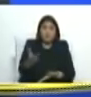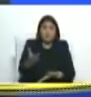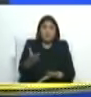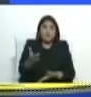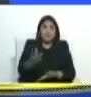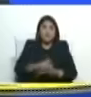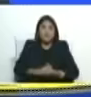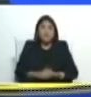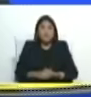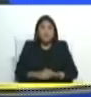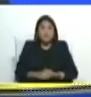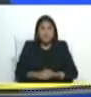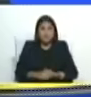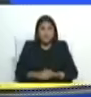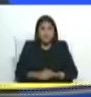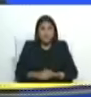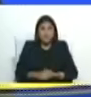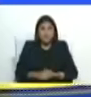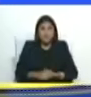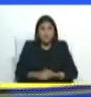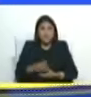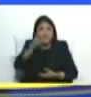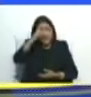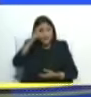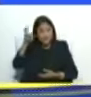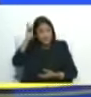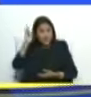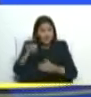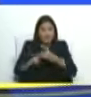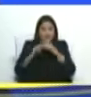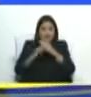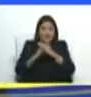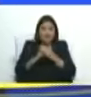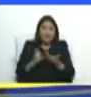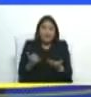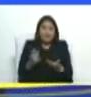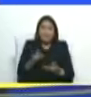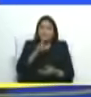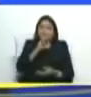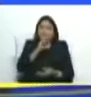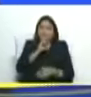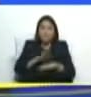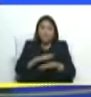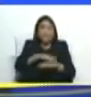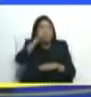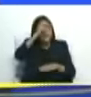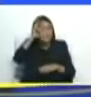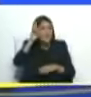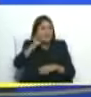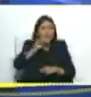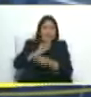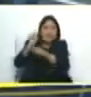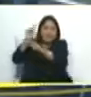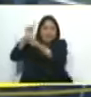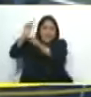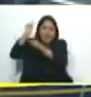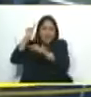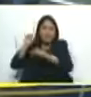ayer apúntele que lo vamos a llevar cada vez que abra la boca para hablar de Venezuela así que